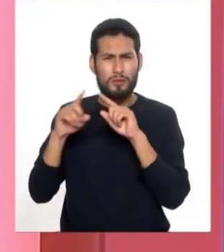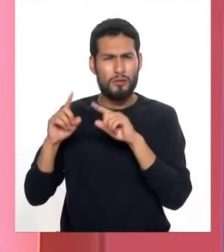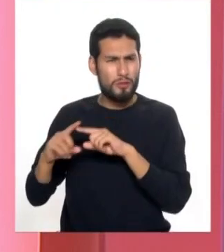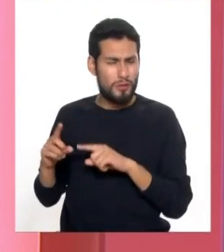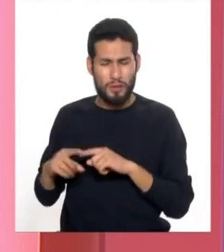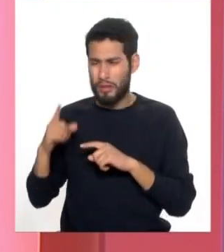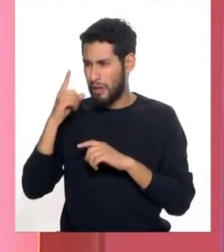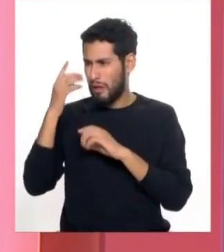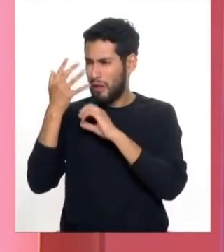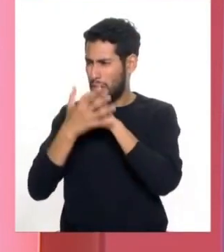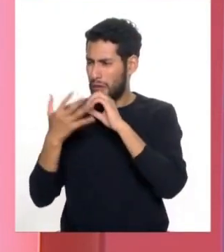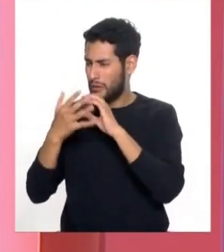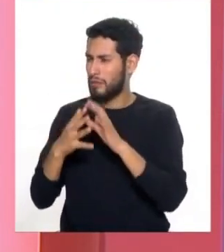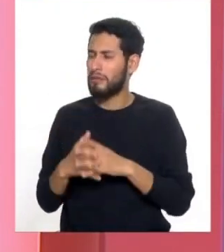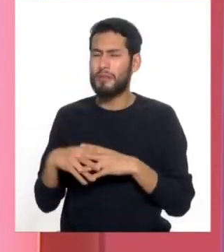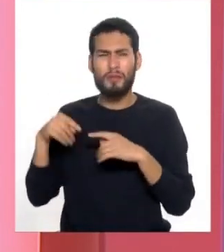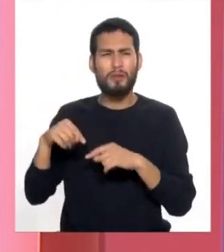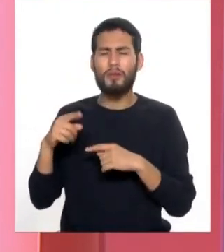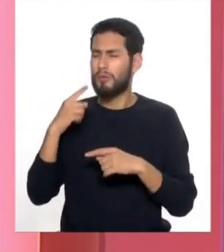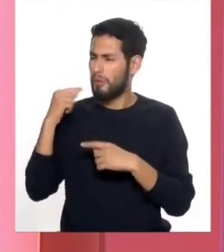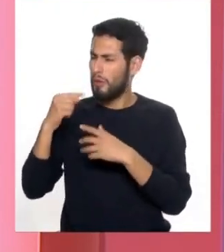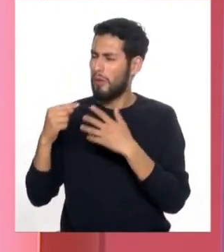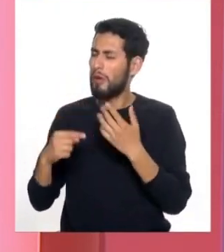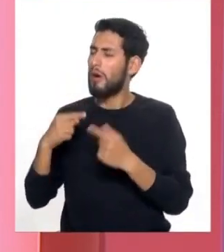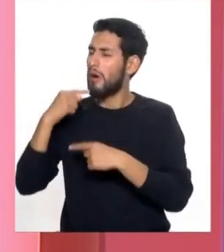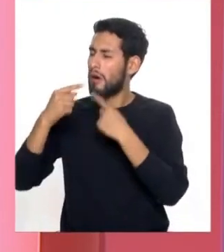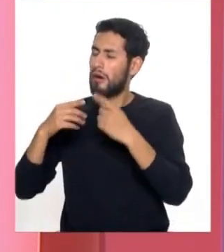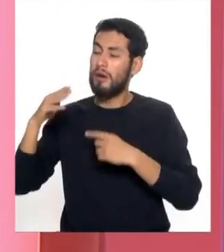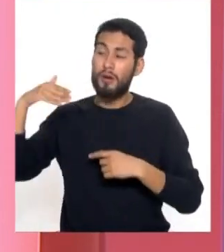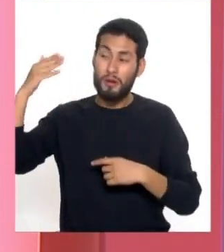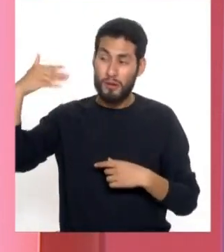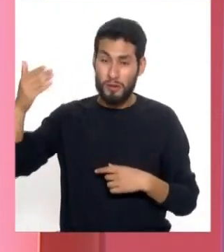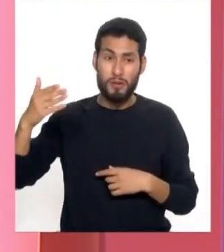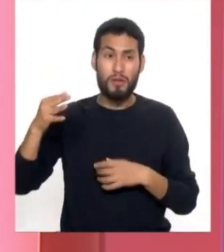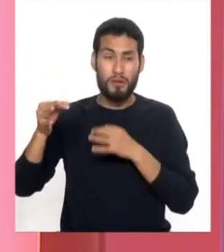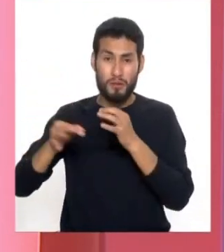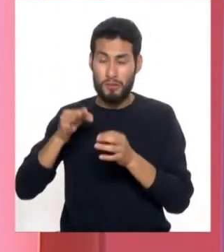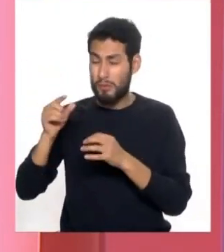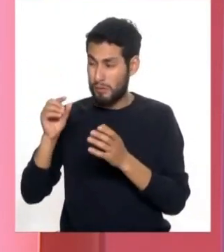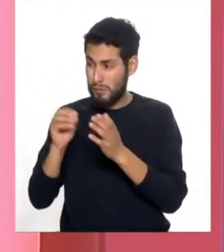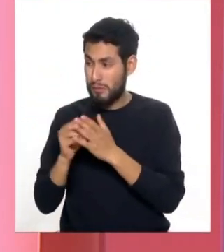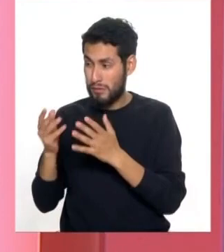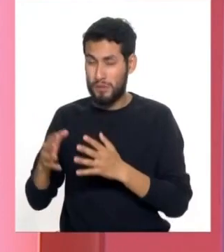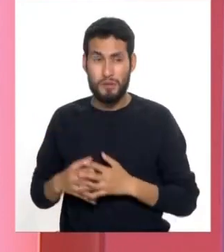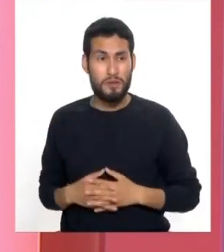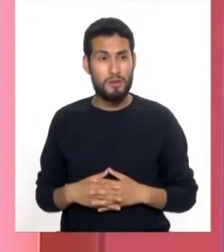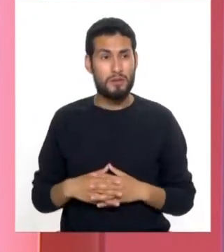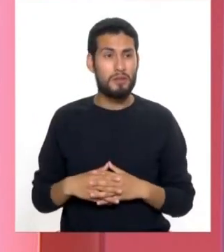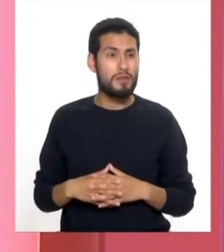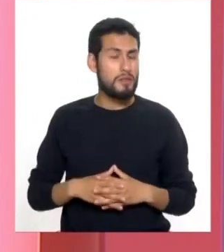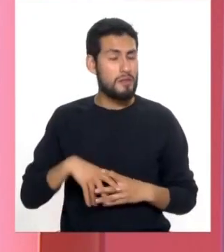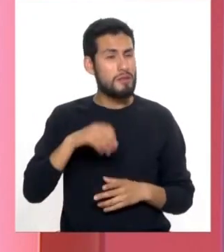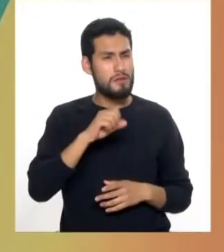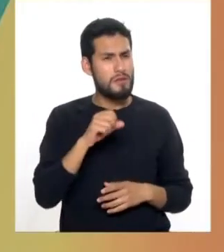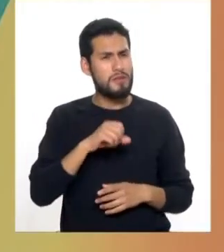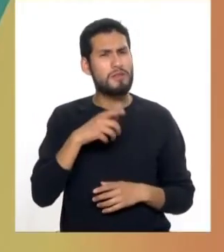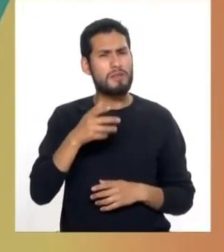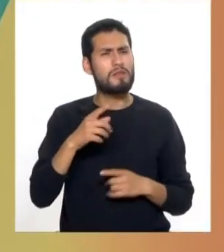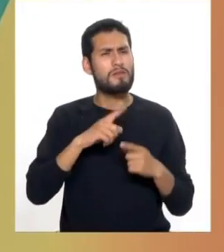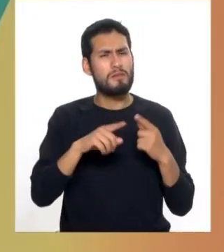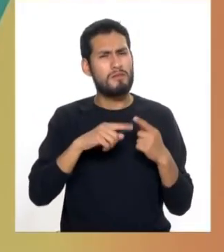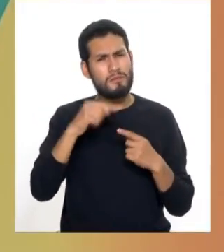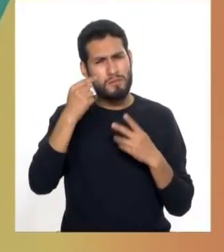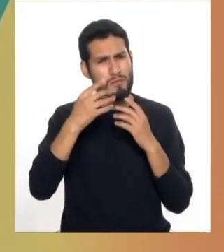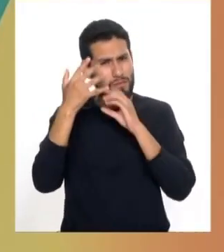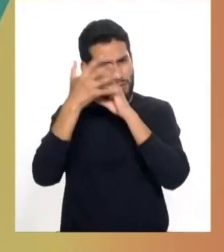diferentes cataratas. Vamos a enunciarlo para más adelante explayarnos un poquito más. Bueno, hay diferentes tipos de cataratas.